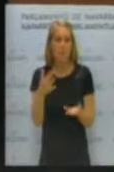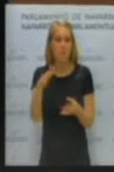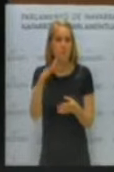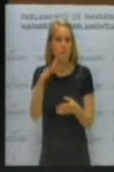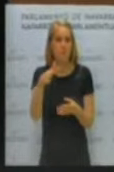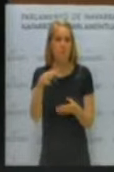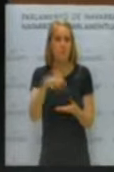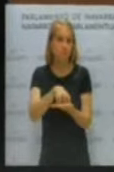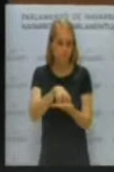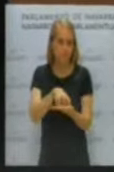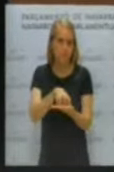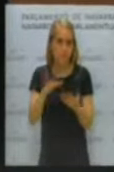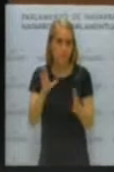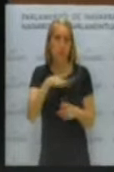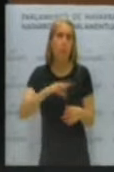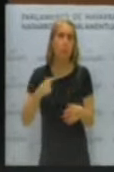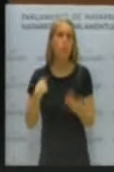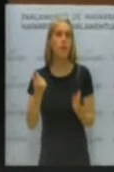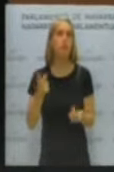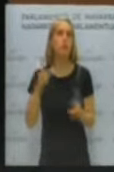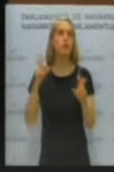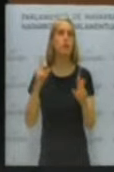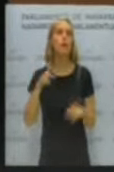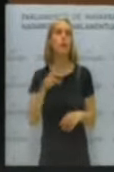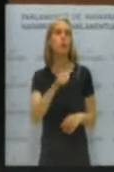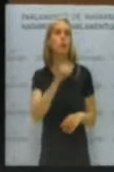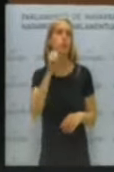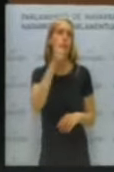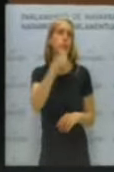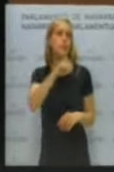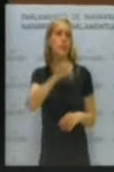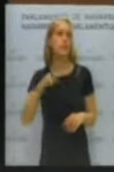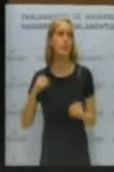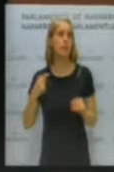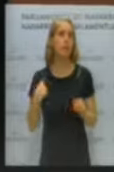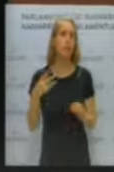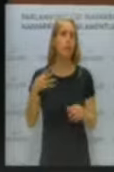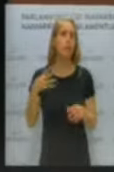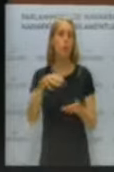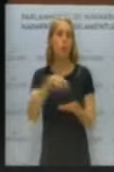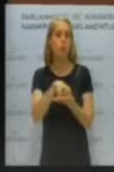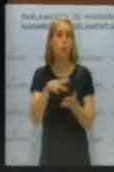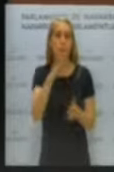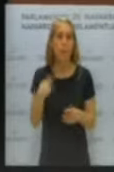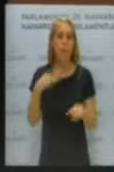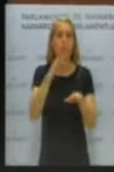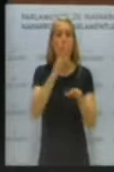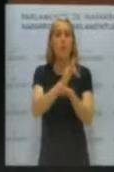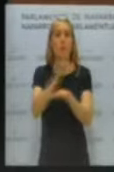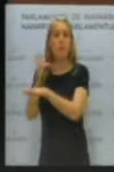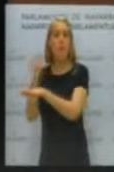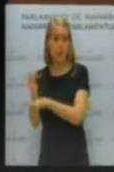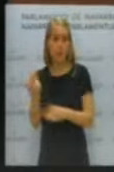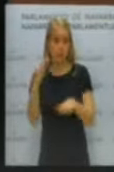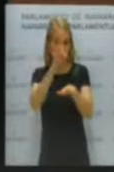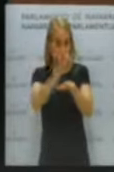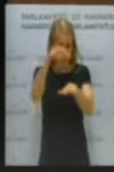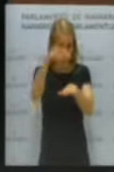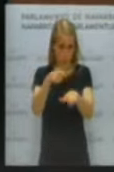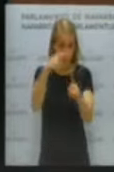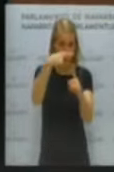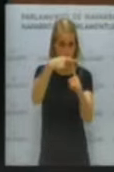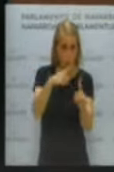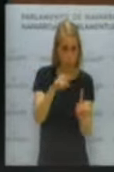intimidad puede quedar en el aire. Se me ocurre, por ejemplo, el caso de los cementerios. Una lápida, una cruz,